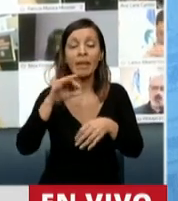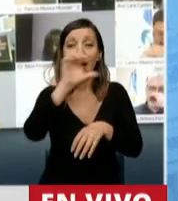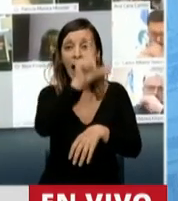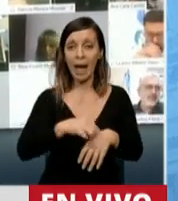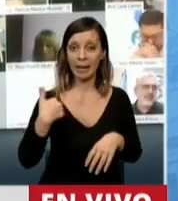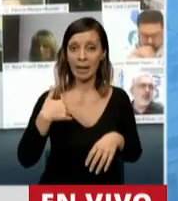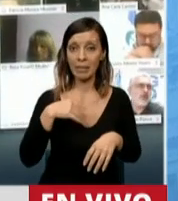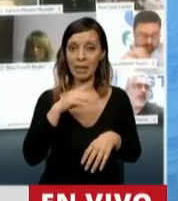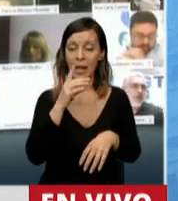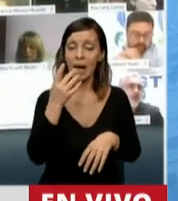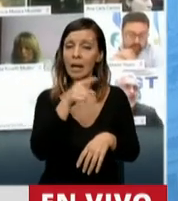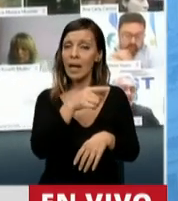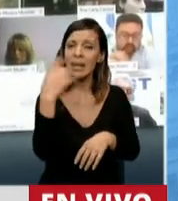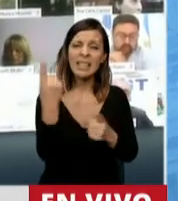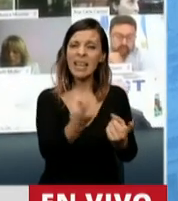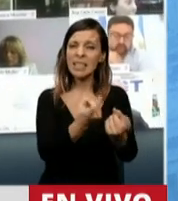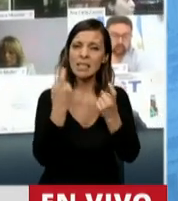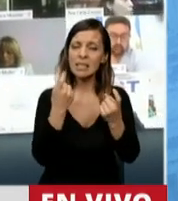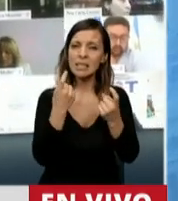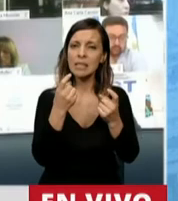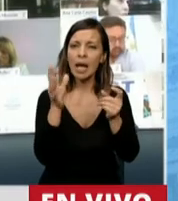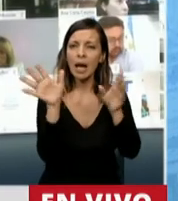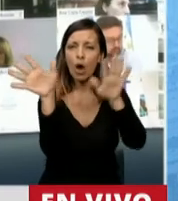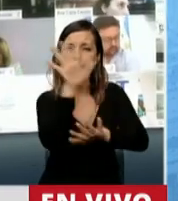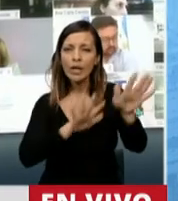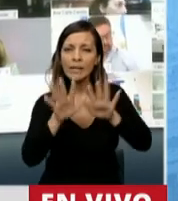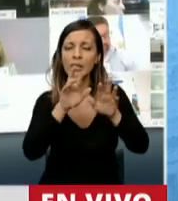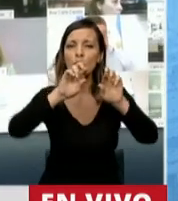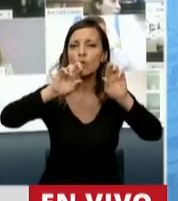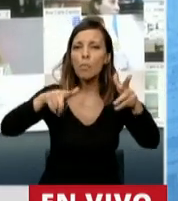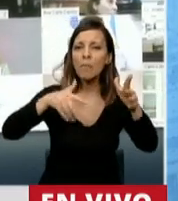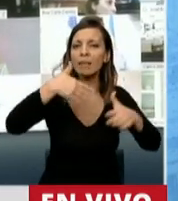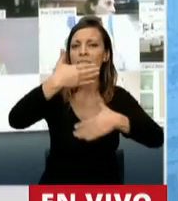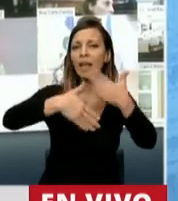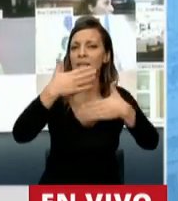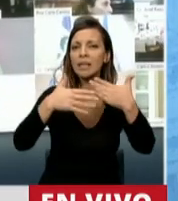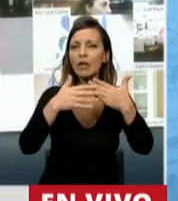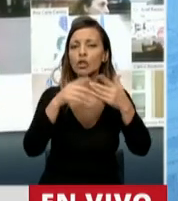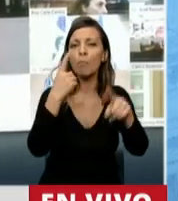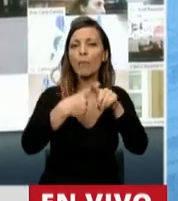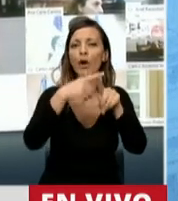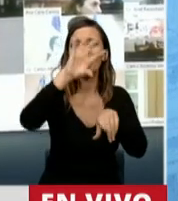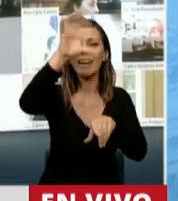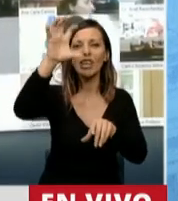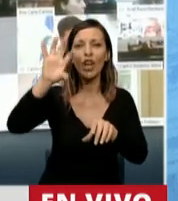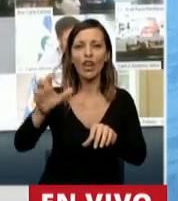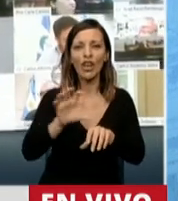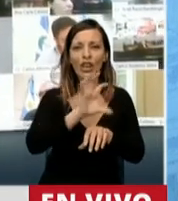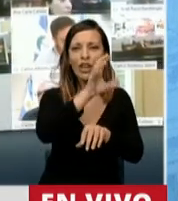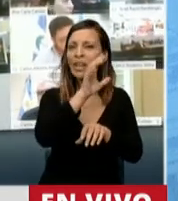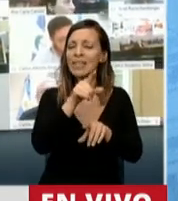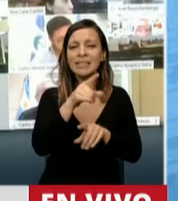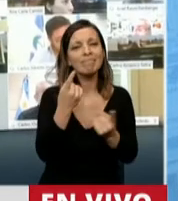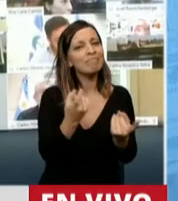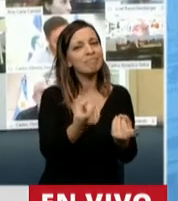en forma urgente, del diseño y el consenso de un plan de desarrollo regional. Es